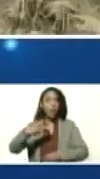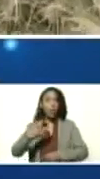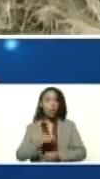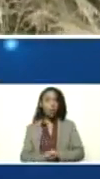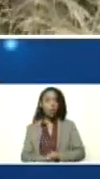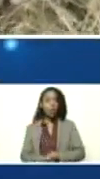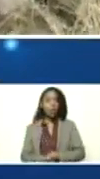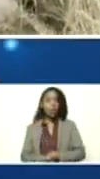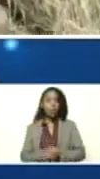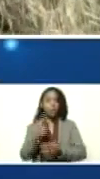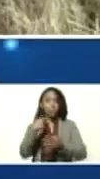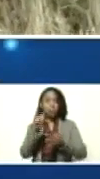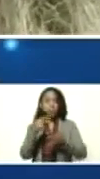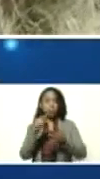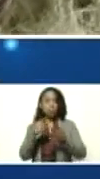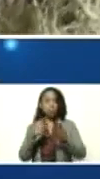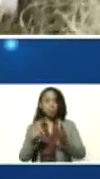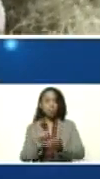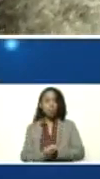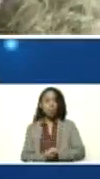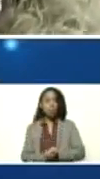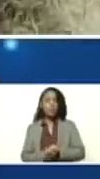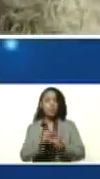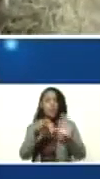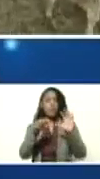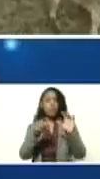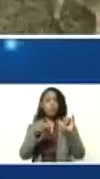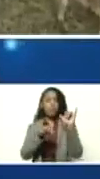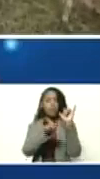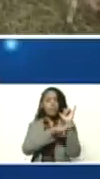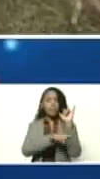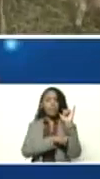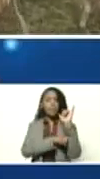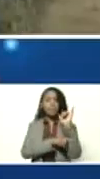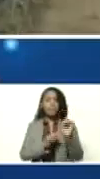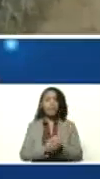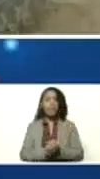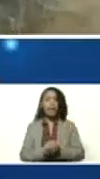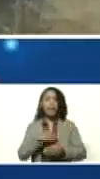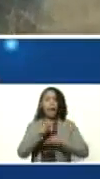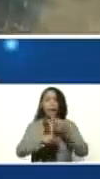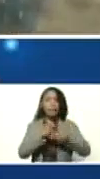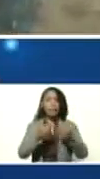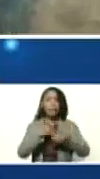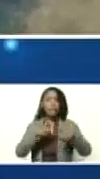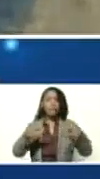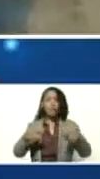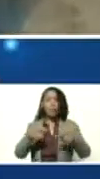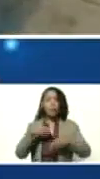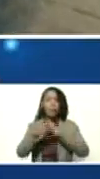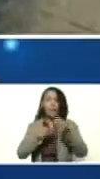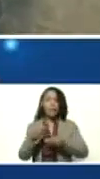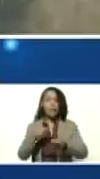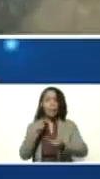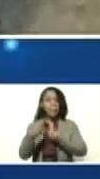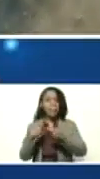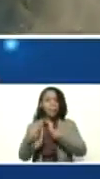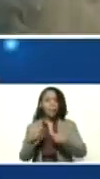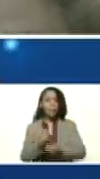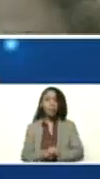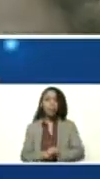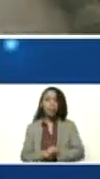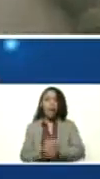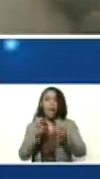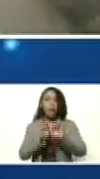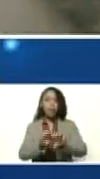en rublos, en yuanes. La que produce riqueza efectiva para invertir en